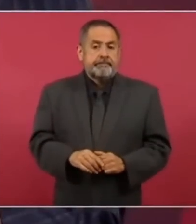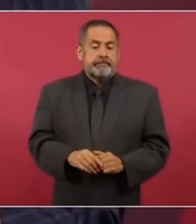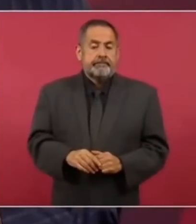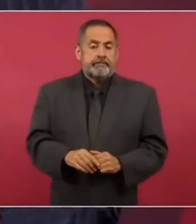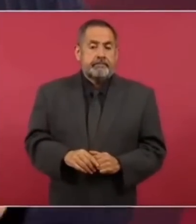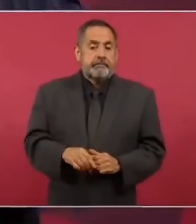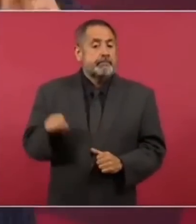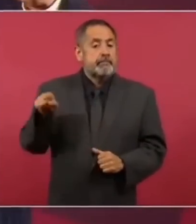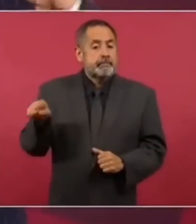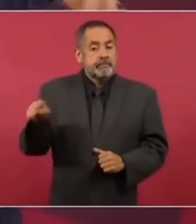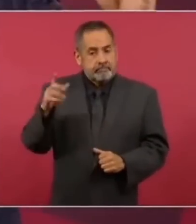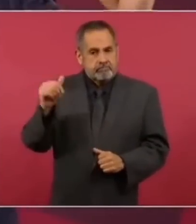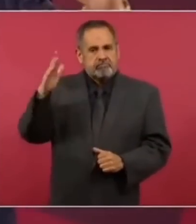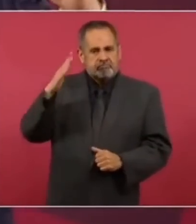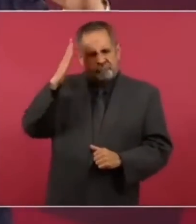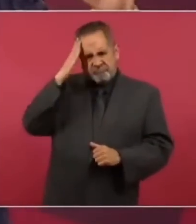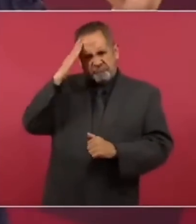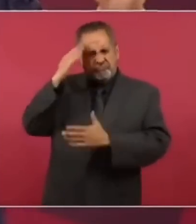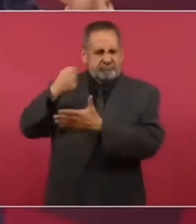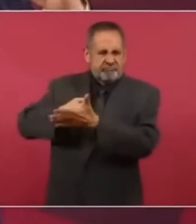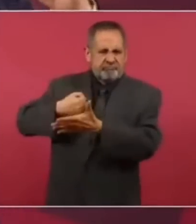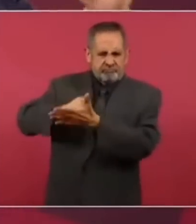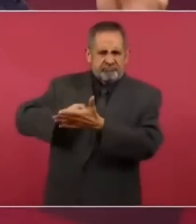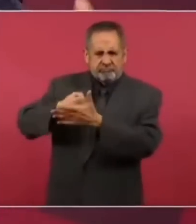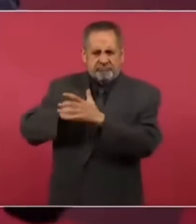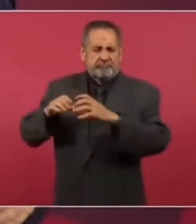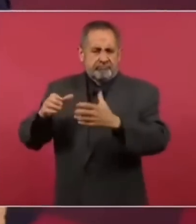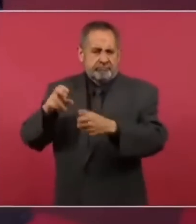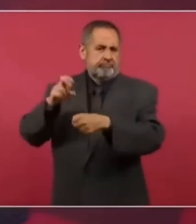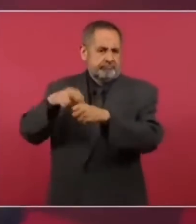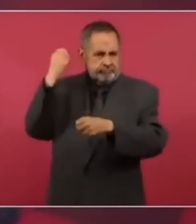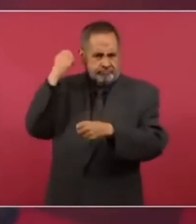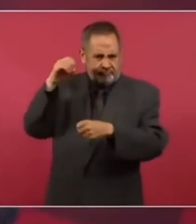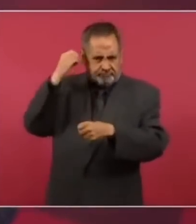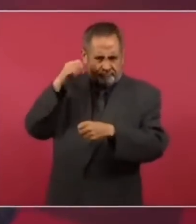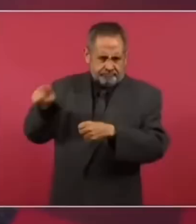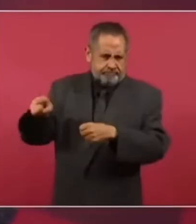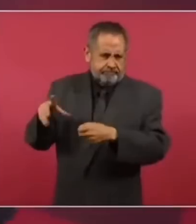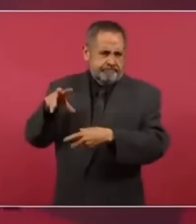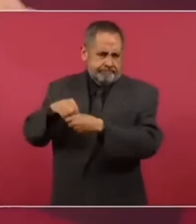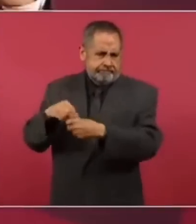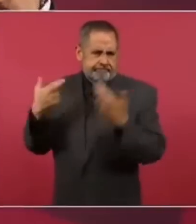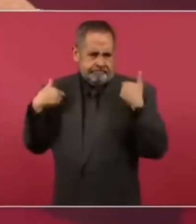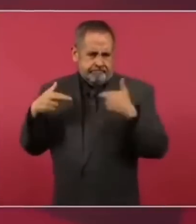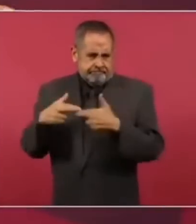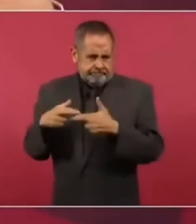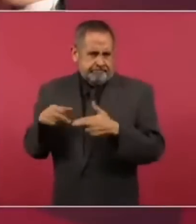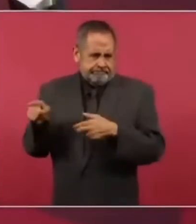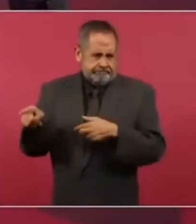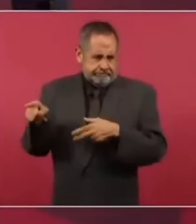Él era dirigente en Oaxaca y